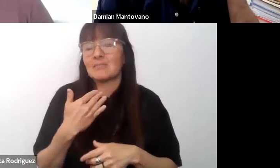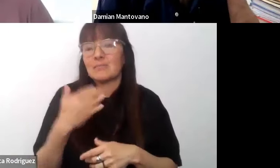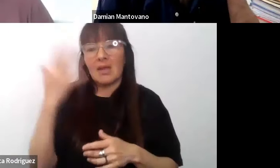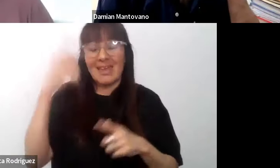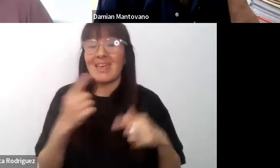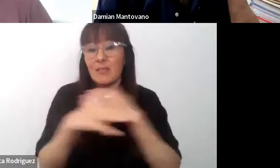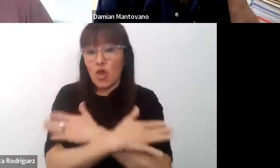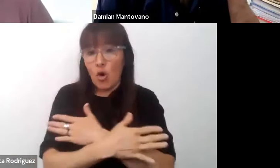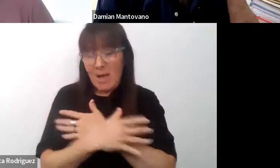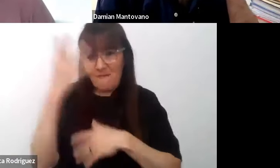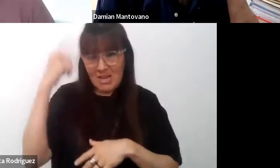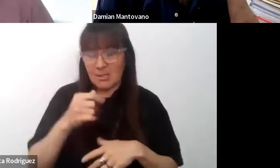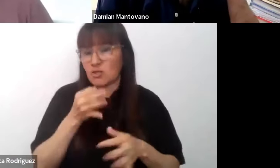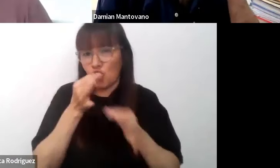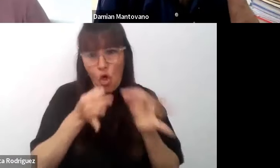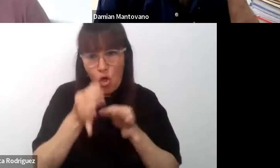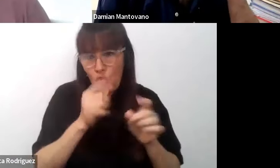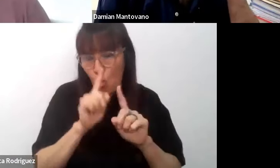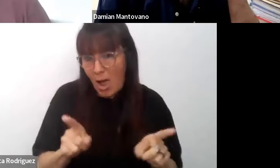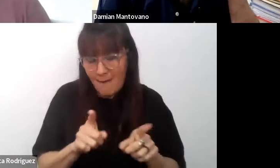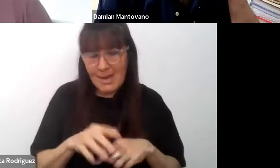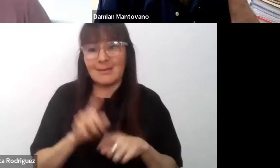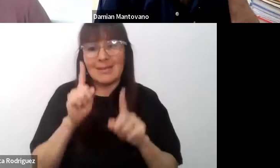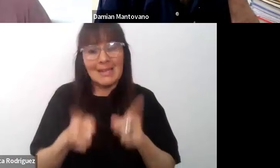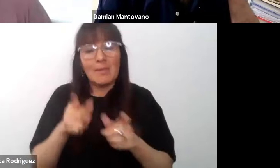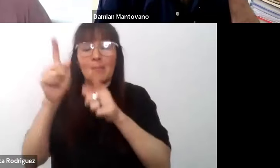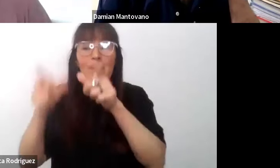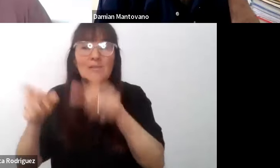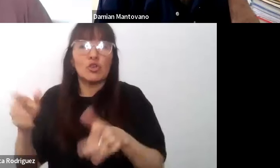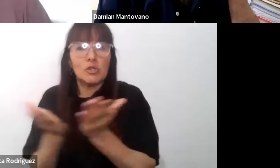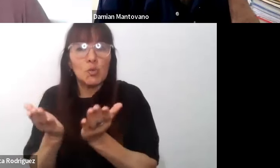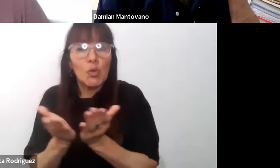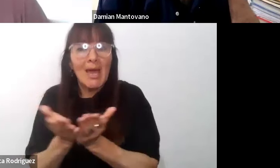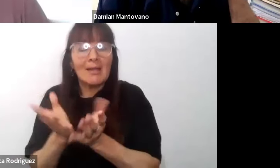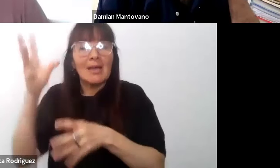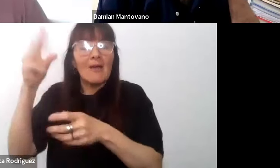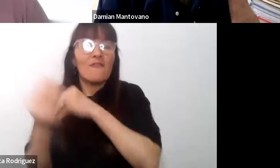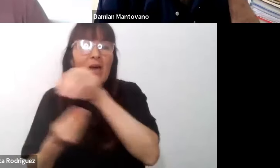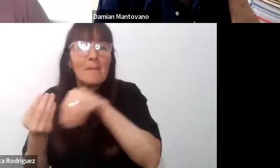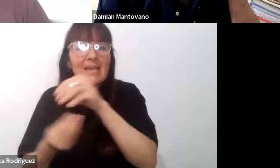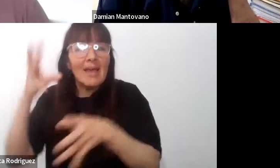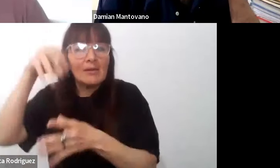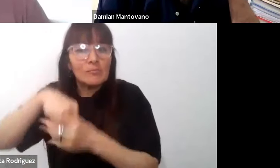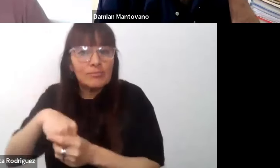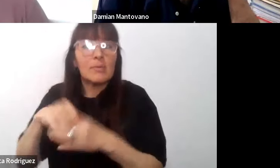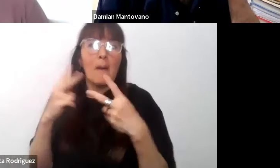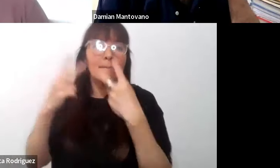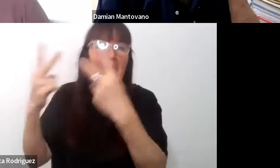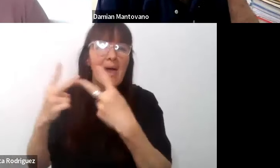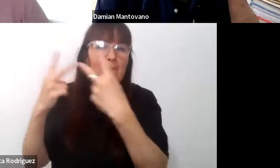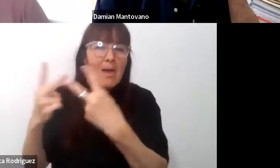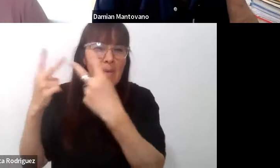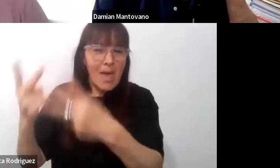los estudiantes que forman parte de familias que todo el tiempo viajan. y hay una